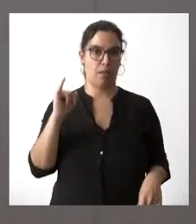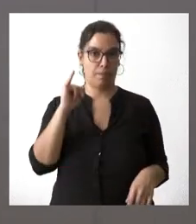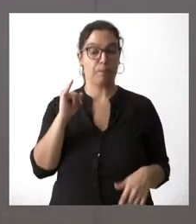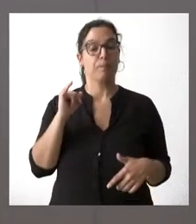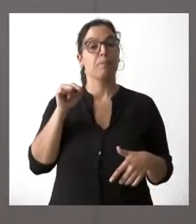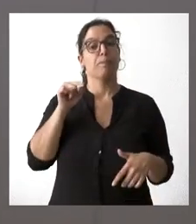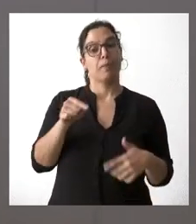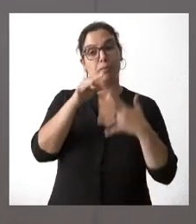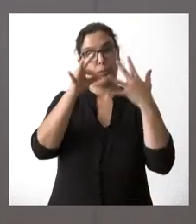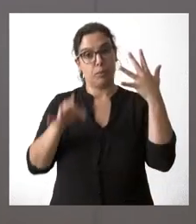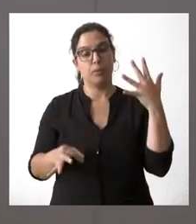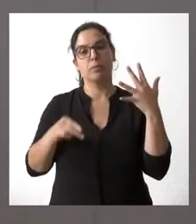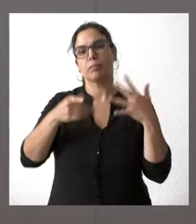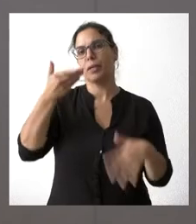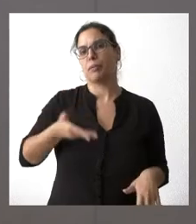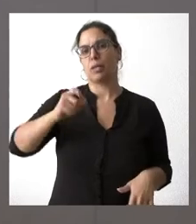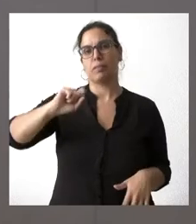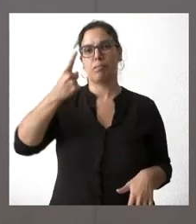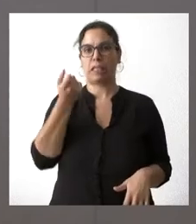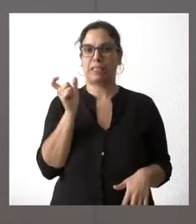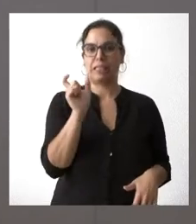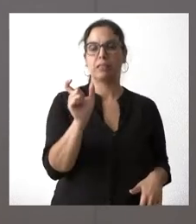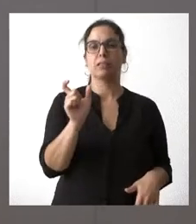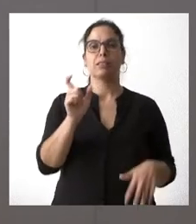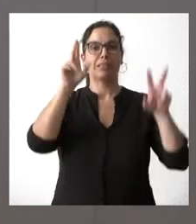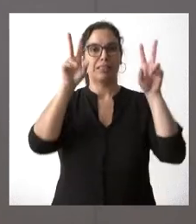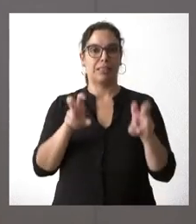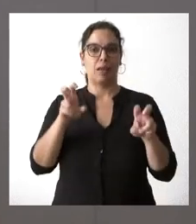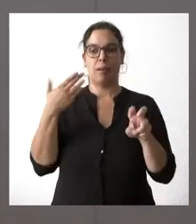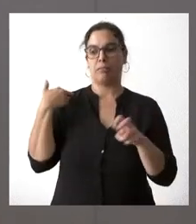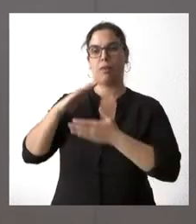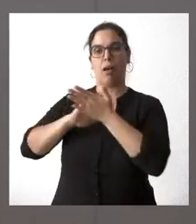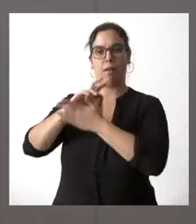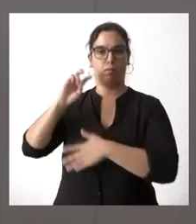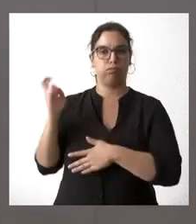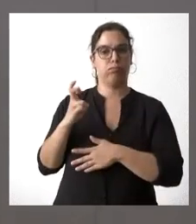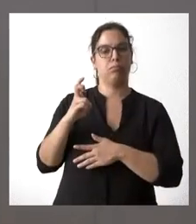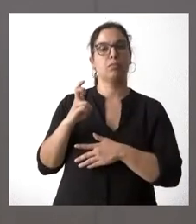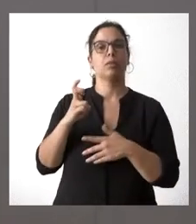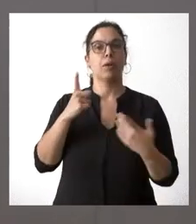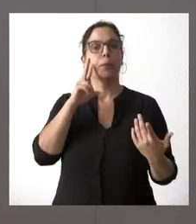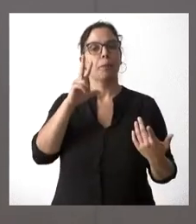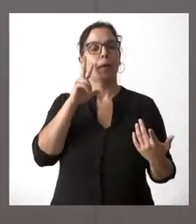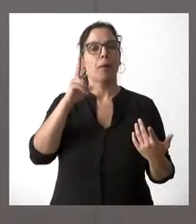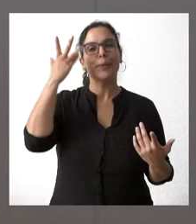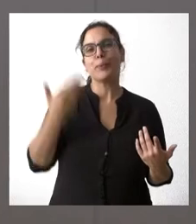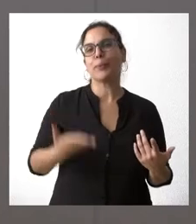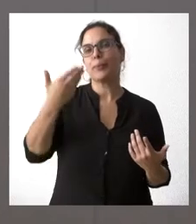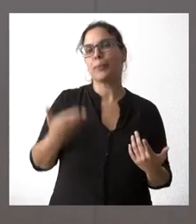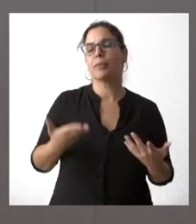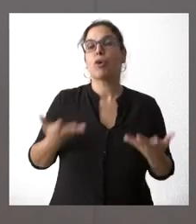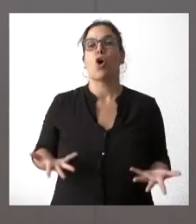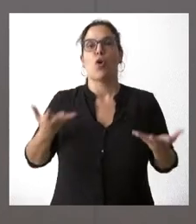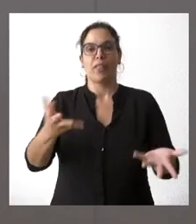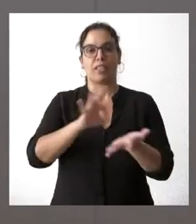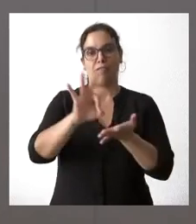el volumen más importante de los asuntos que hemos tratado hoy, donde ven que tiene un papel esencial la prestación de los